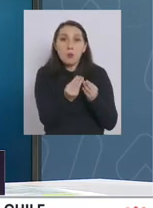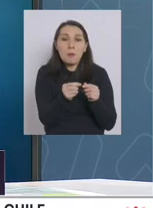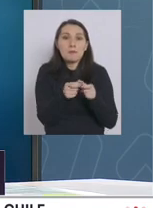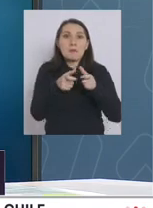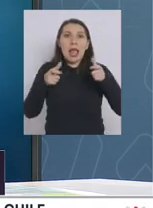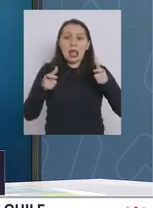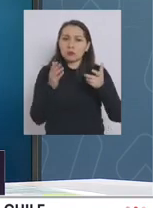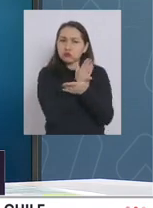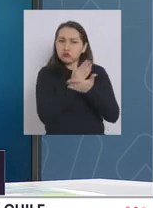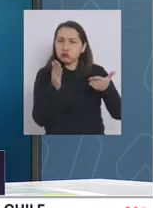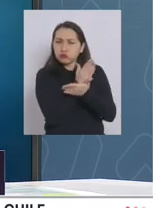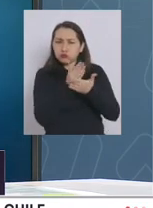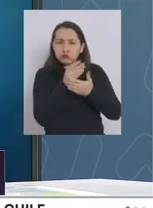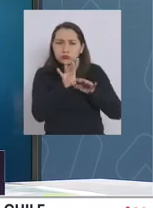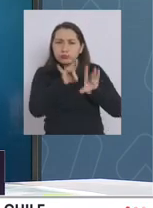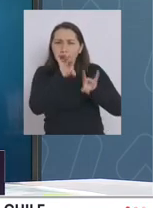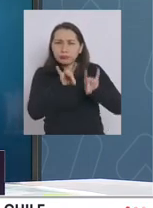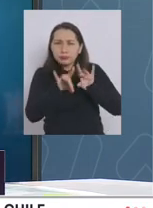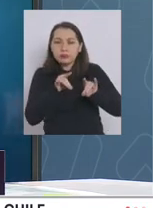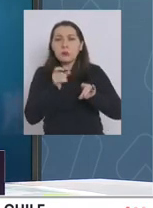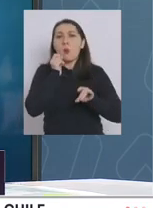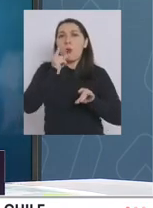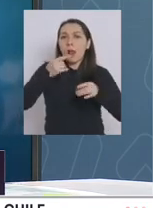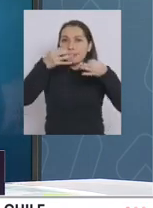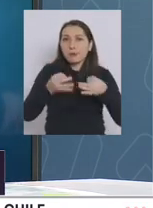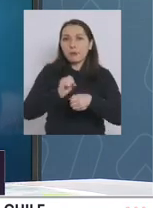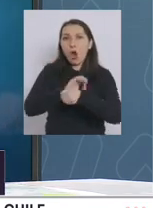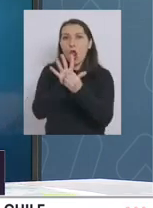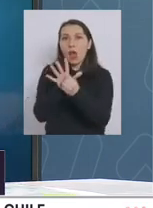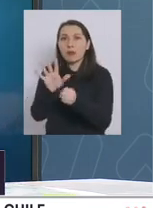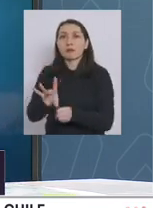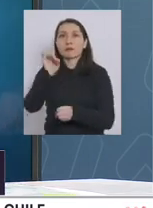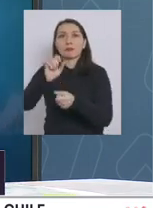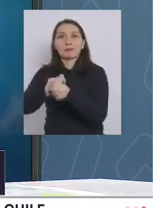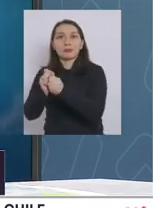estas secuenciaciones pudimos detectar este caso.